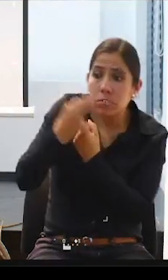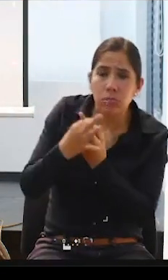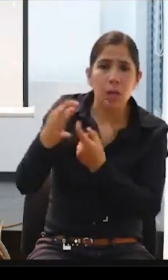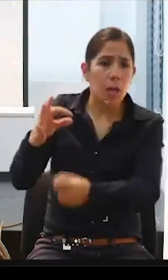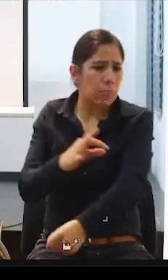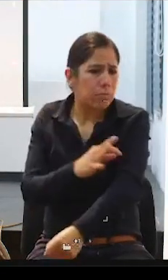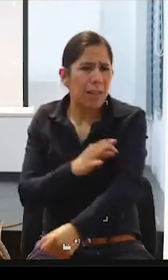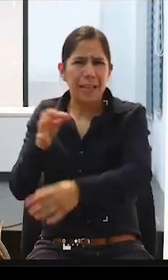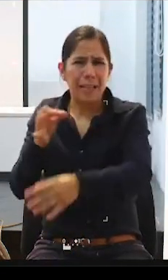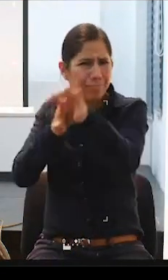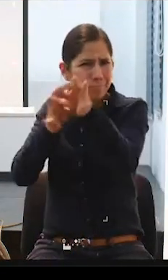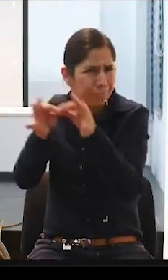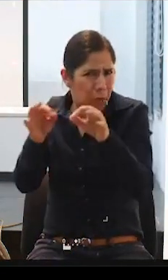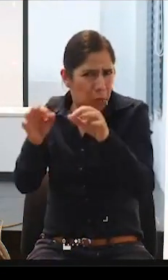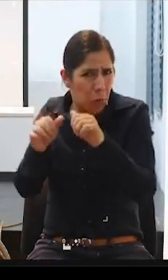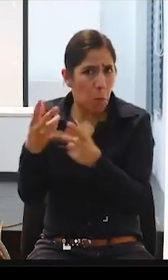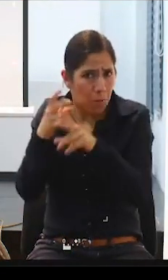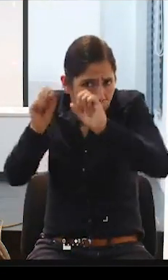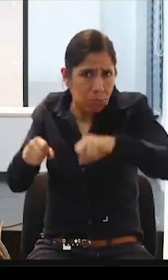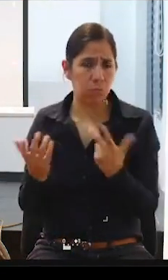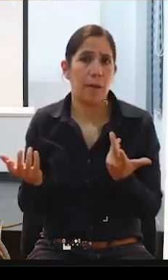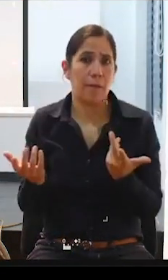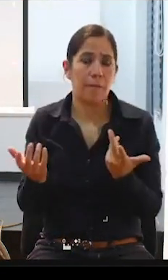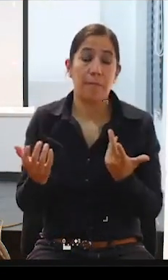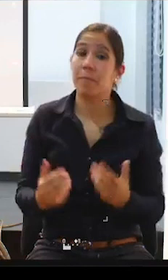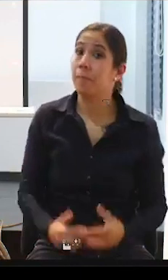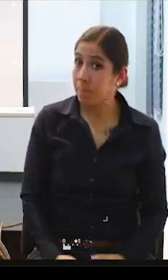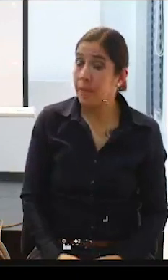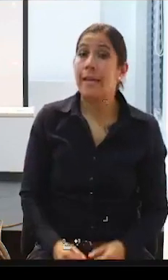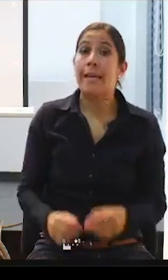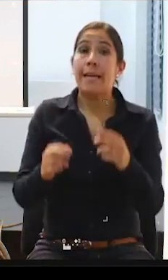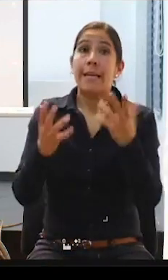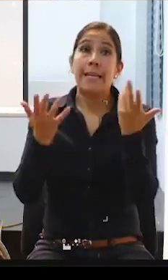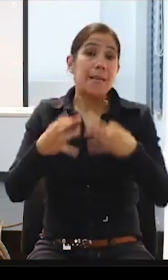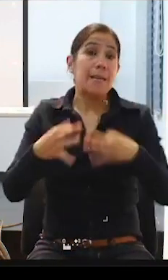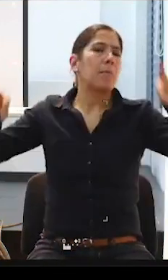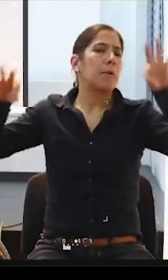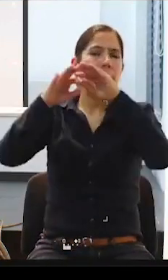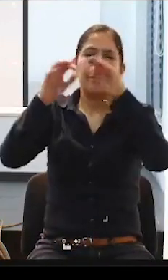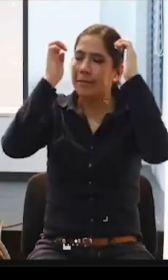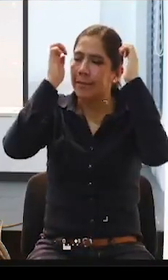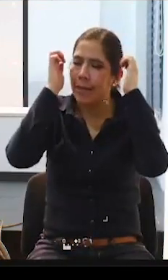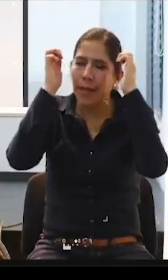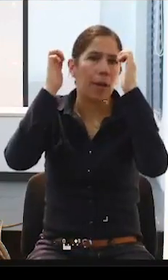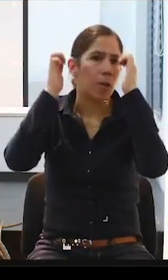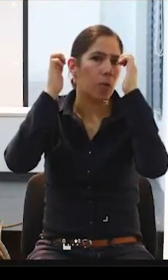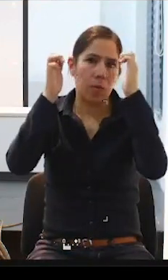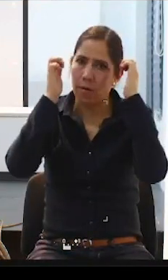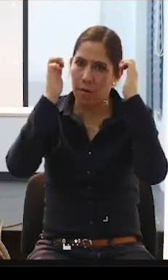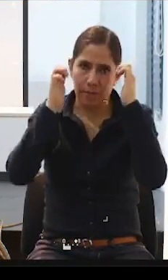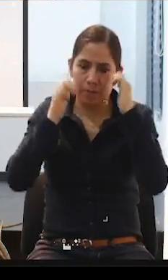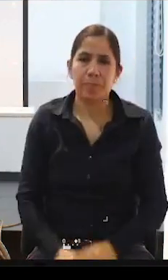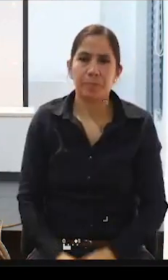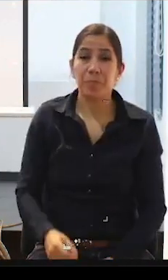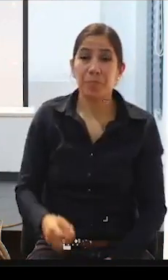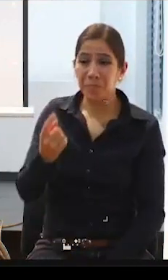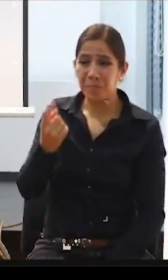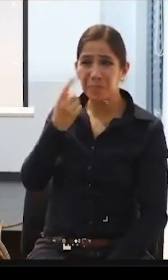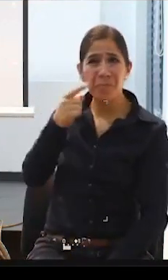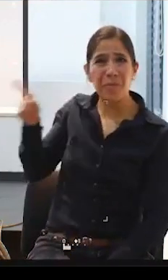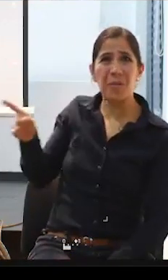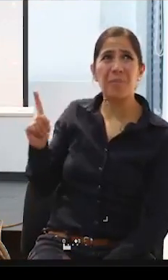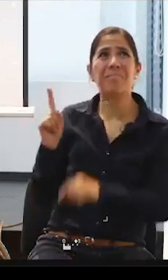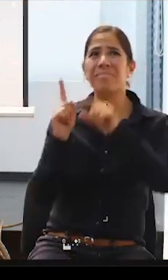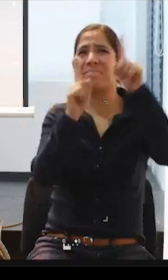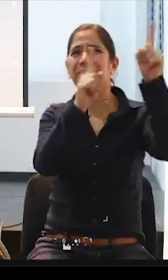¿verdad? Entonces, es un tema también mucho de educación. Con respecto también a la pregunta que se le hacía a